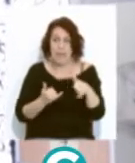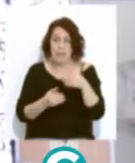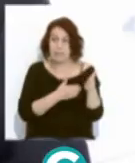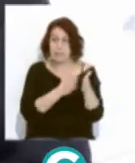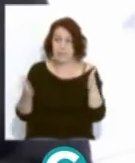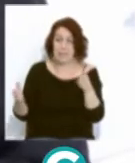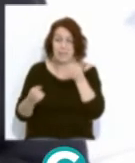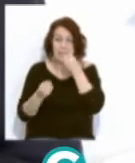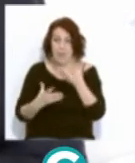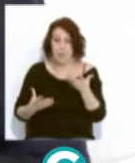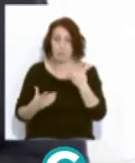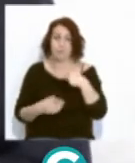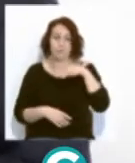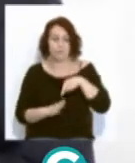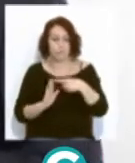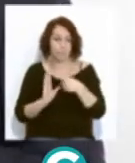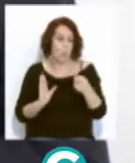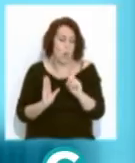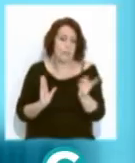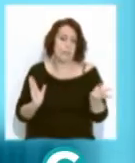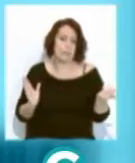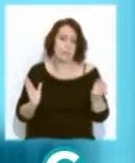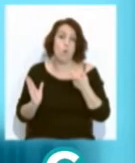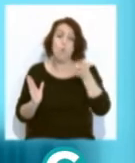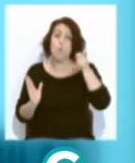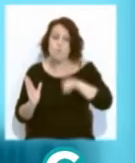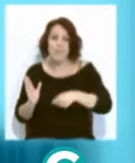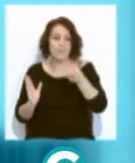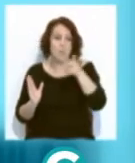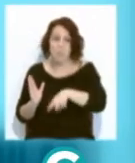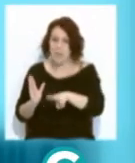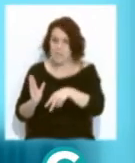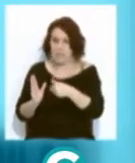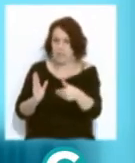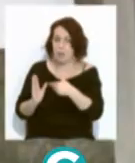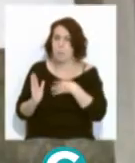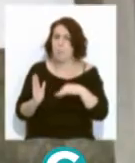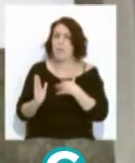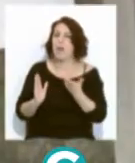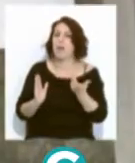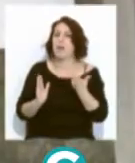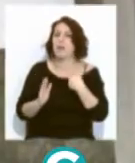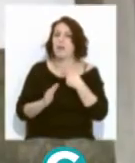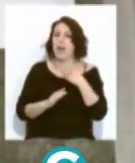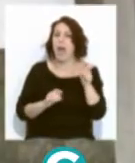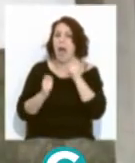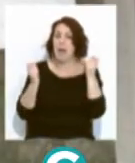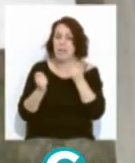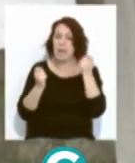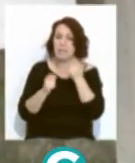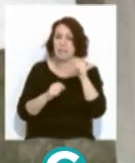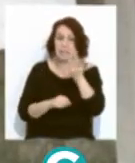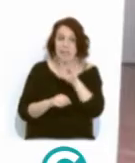maneras, esto no quita tampoco que dentro de un mes o dos meses podamos subir otra vez a alerta sanitaria 3